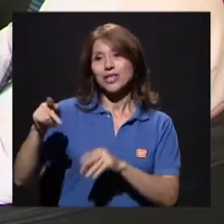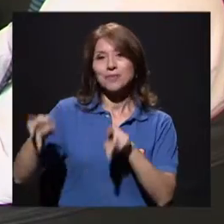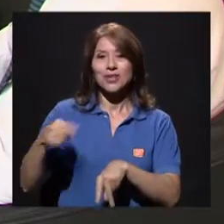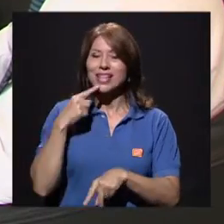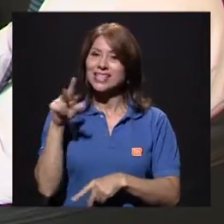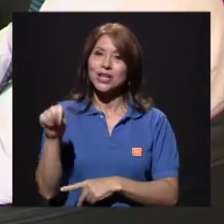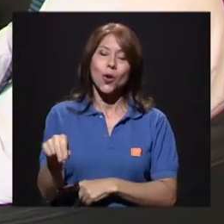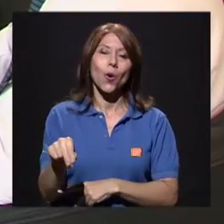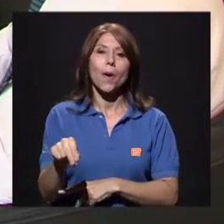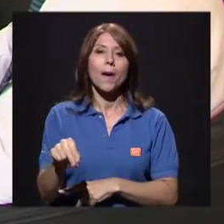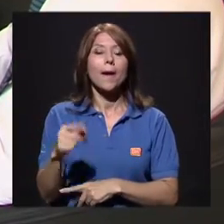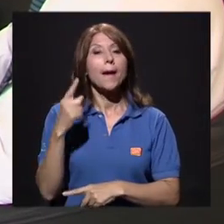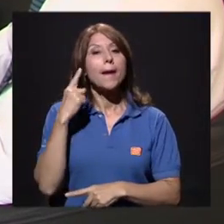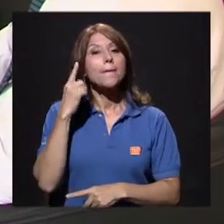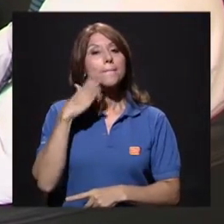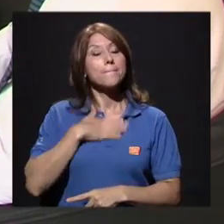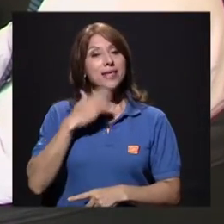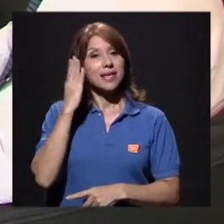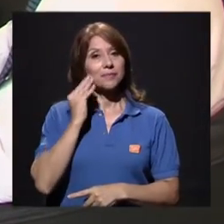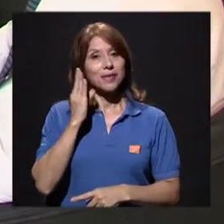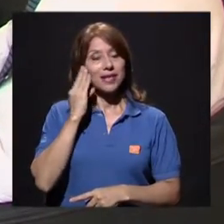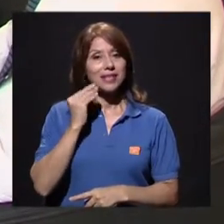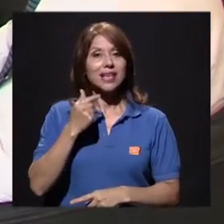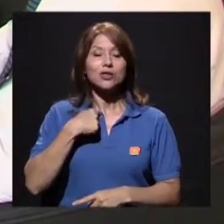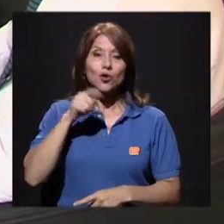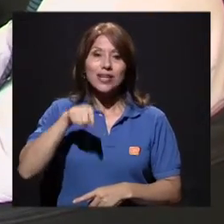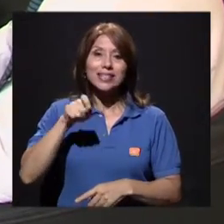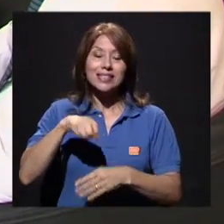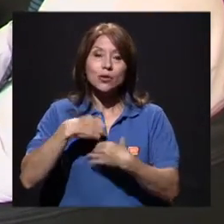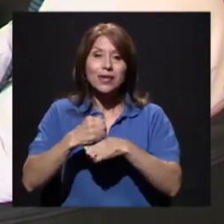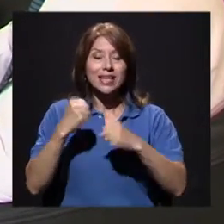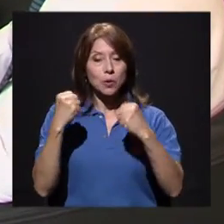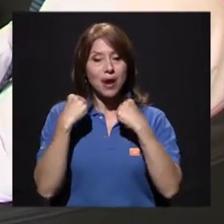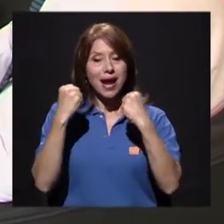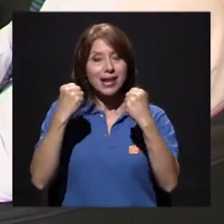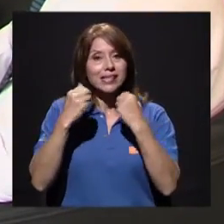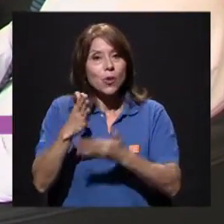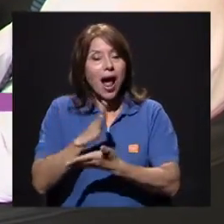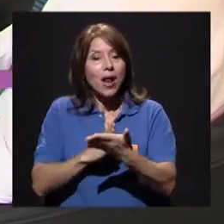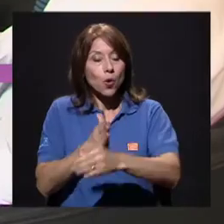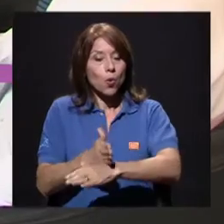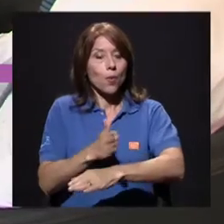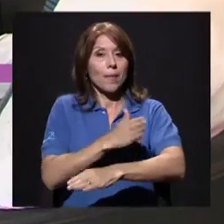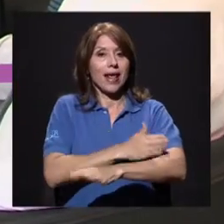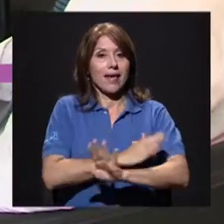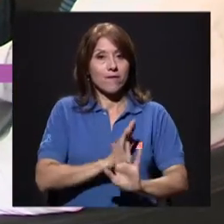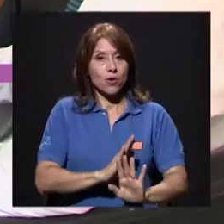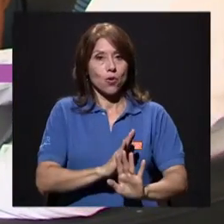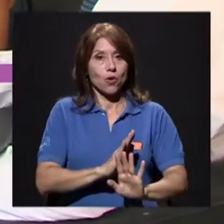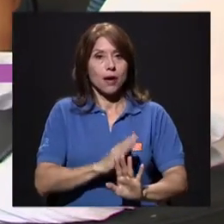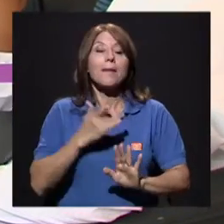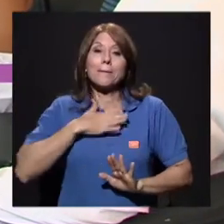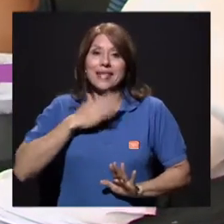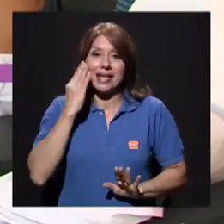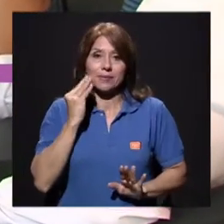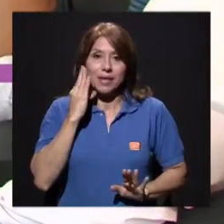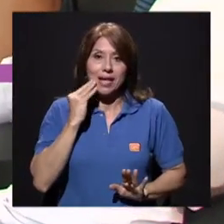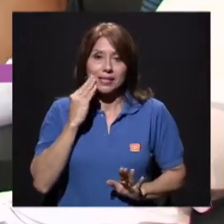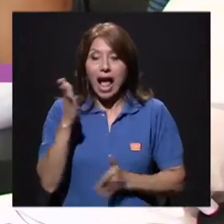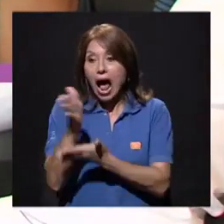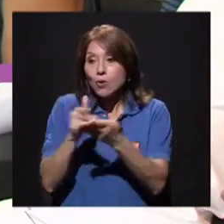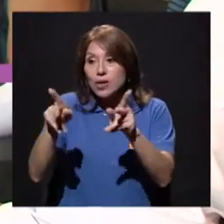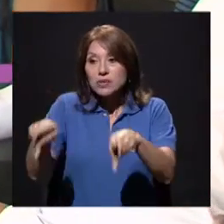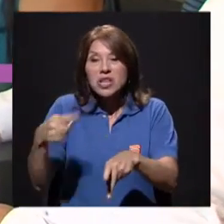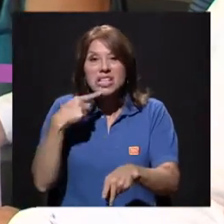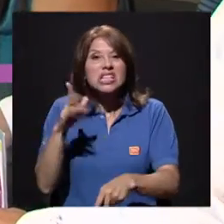experiencia, yo necesito hacer un previo. Para mi experiencia, algunos profesores dicen que no sirve para nada, se respeta. Y no hay nada escrito